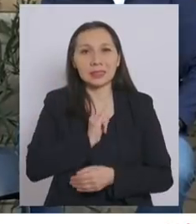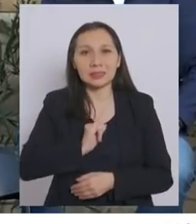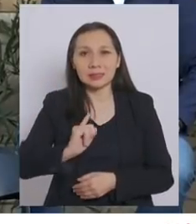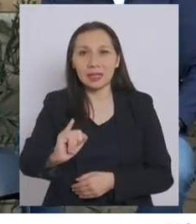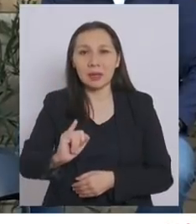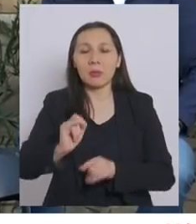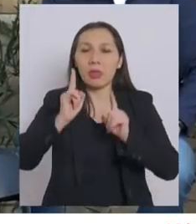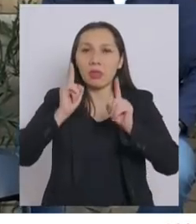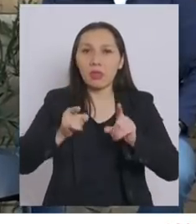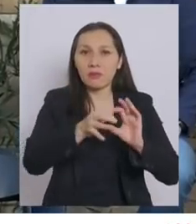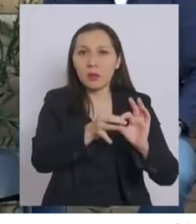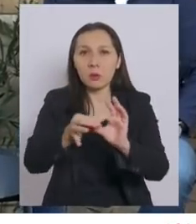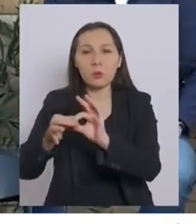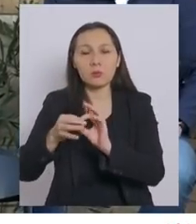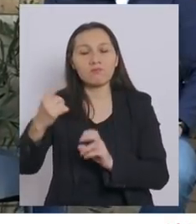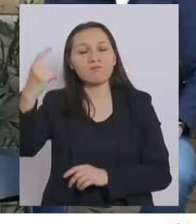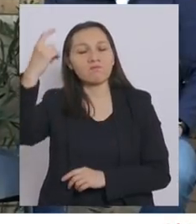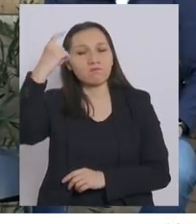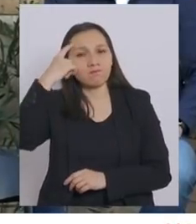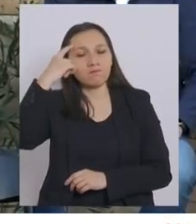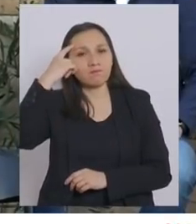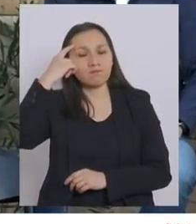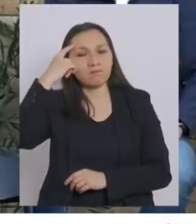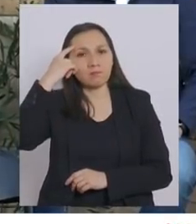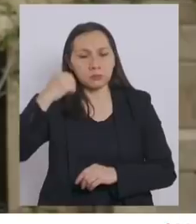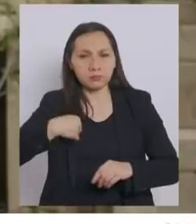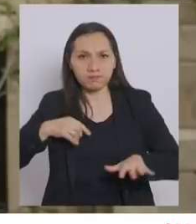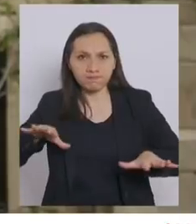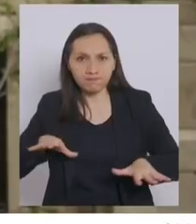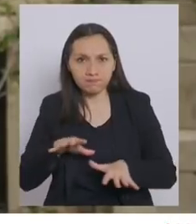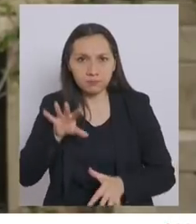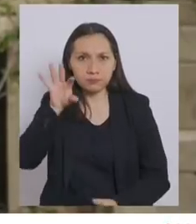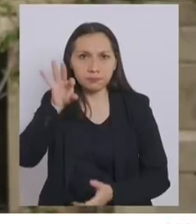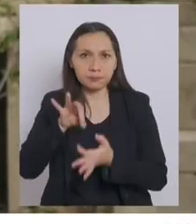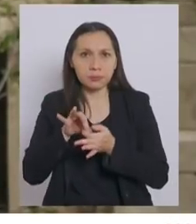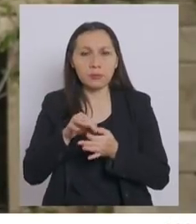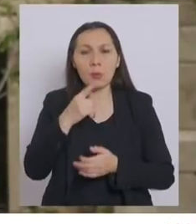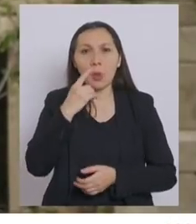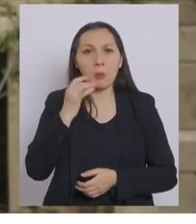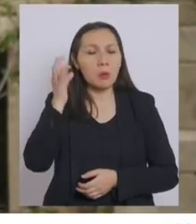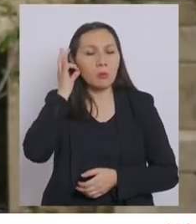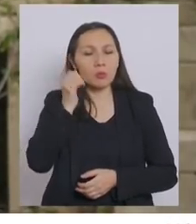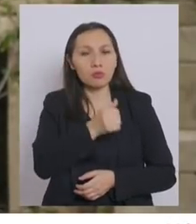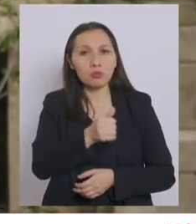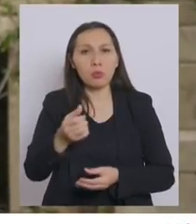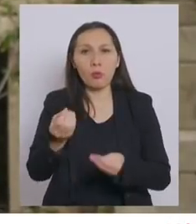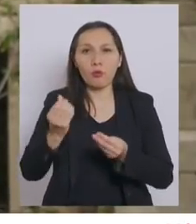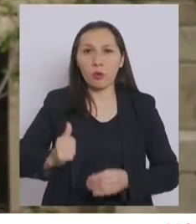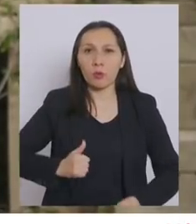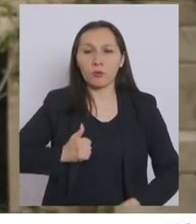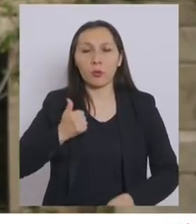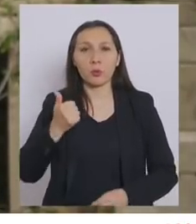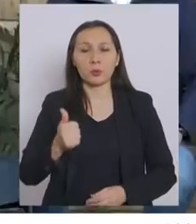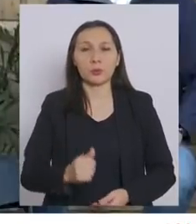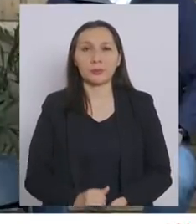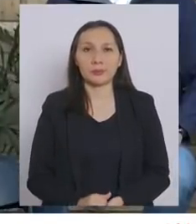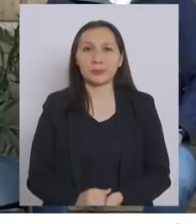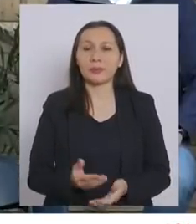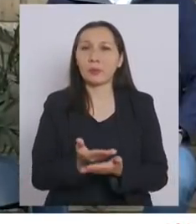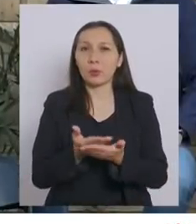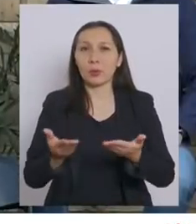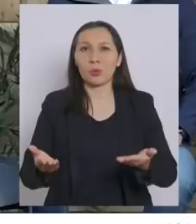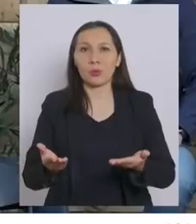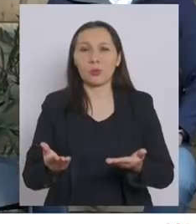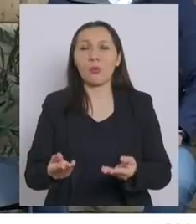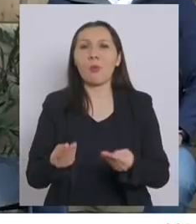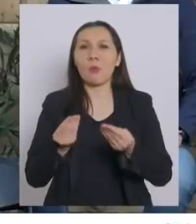debiera unir el pensamiento y la acción de todos los hombres y mujeres de buena voluntad. Que tengan